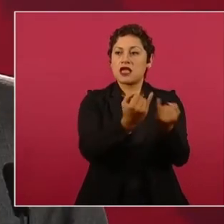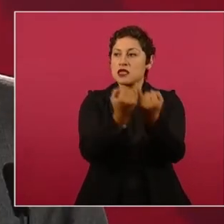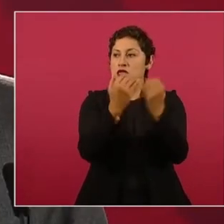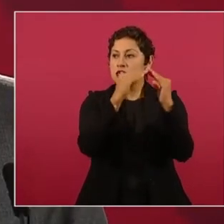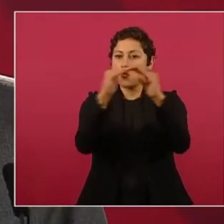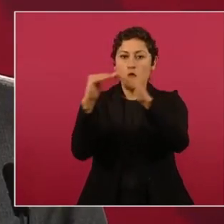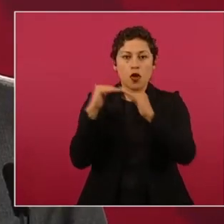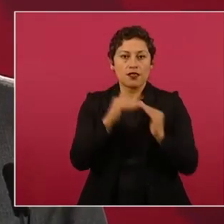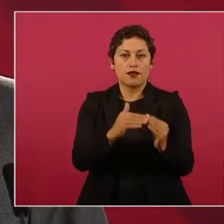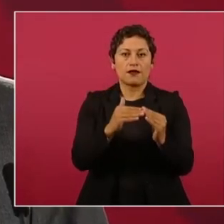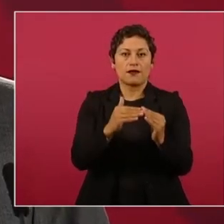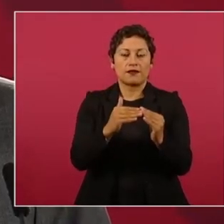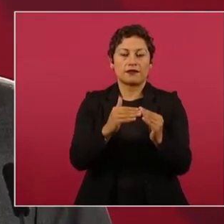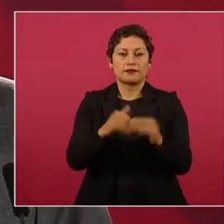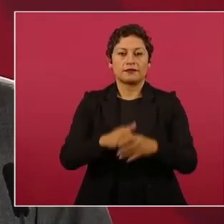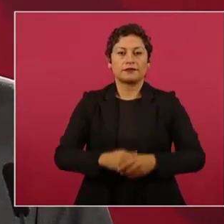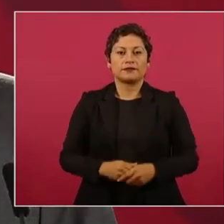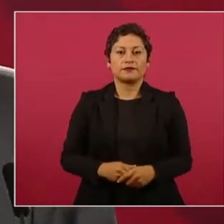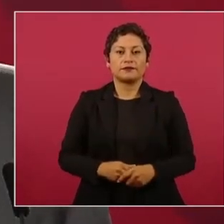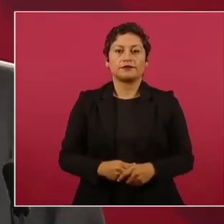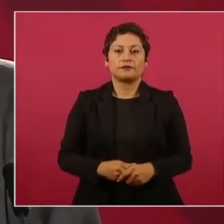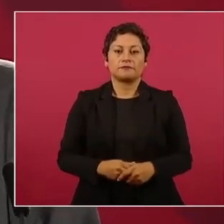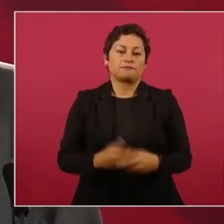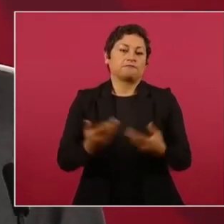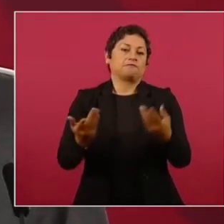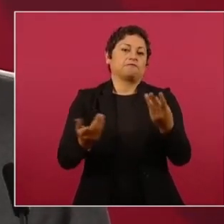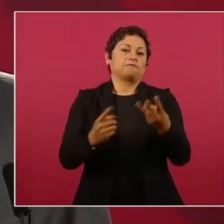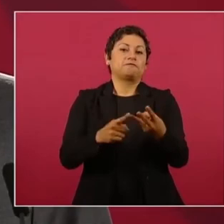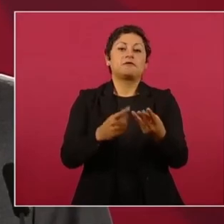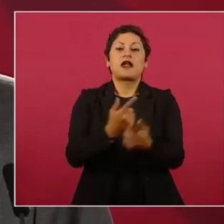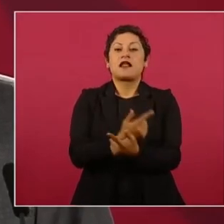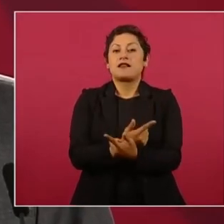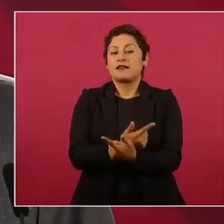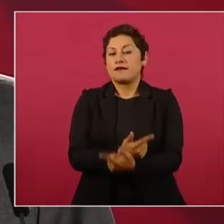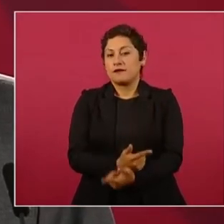la libertad.